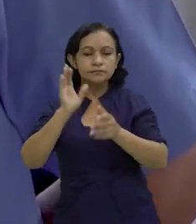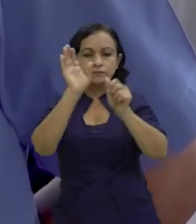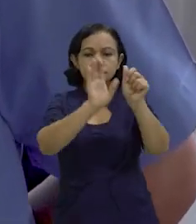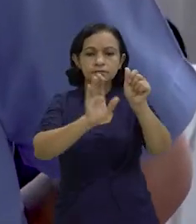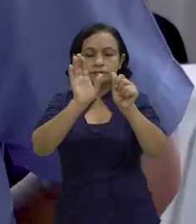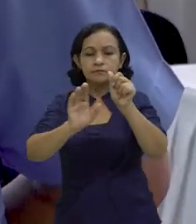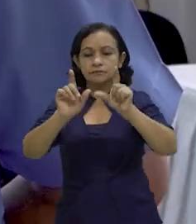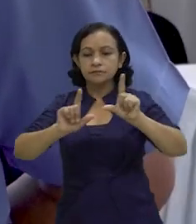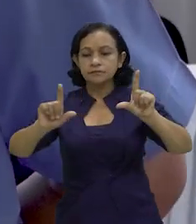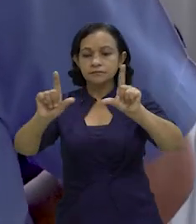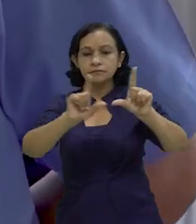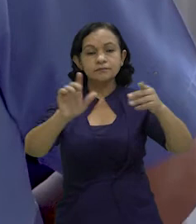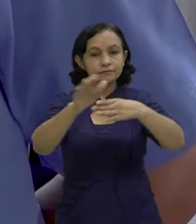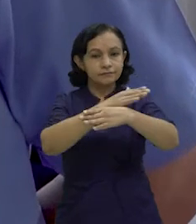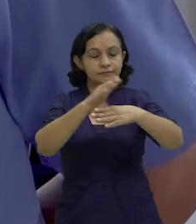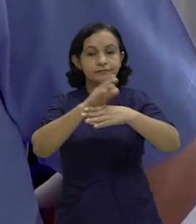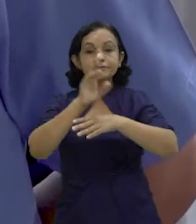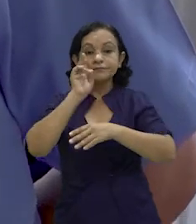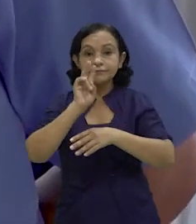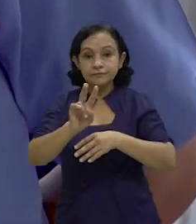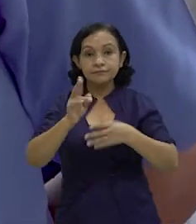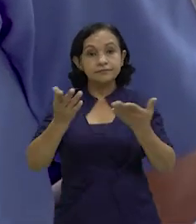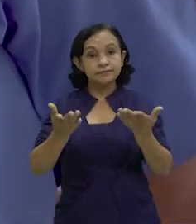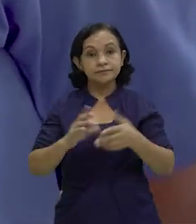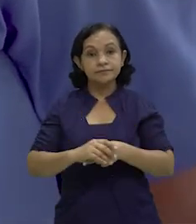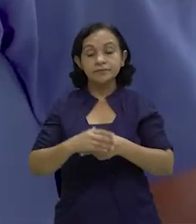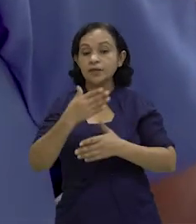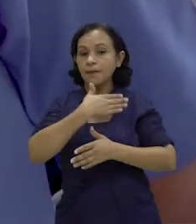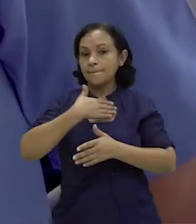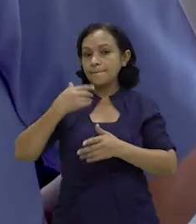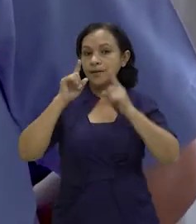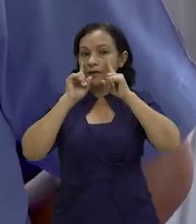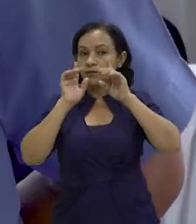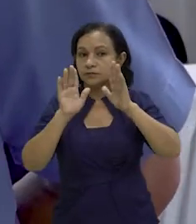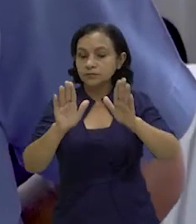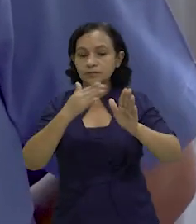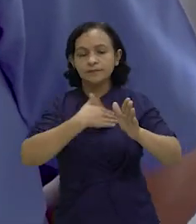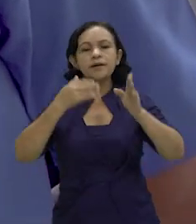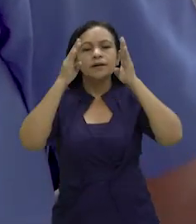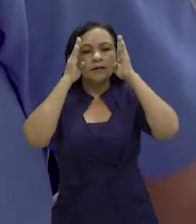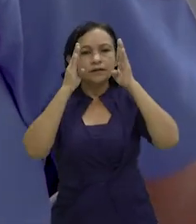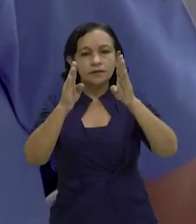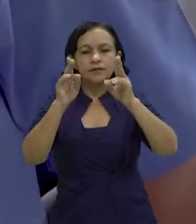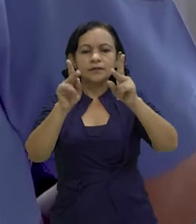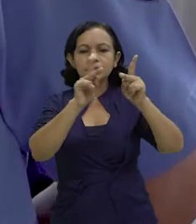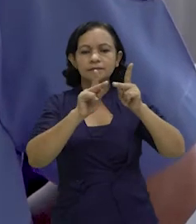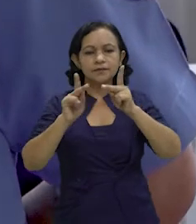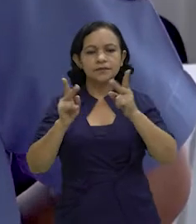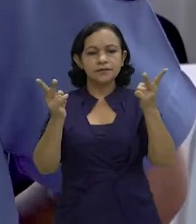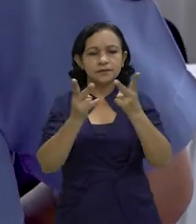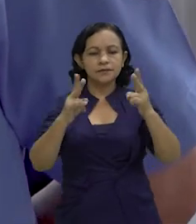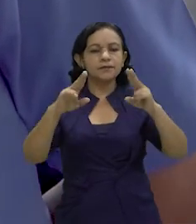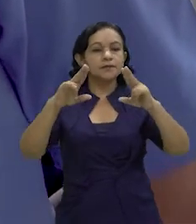en cada uno de los escenarios que se le presente y dar una mejor seguridad y una mejor atención a nuestra